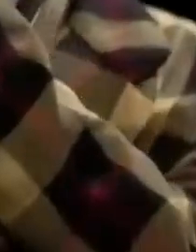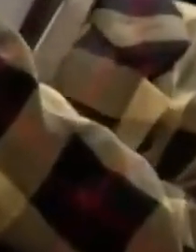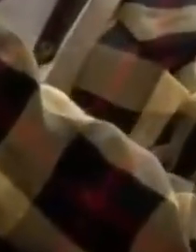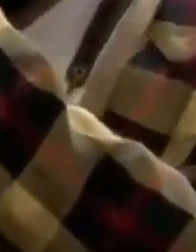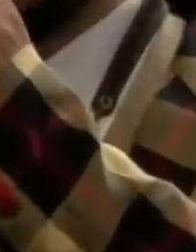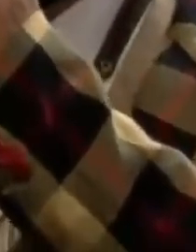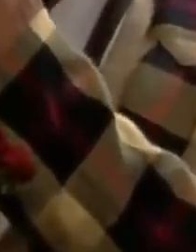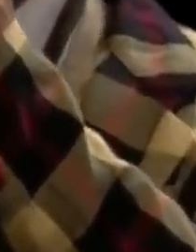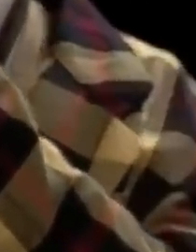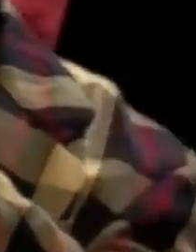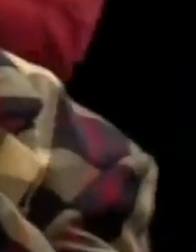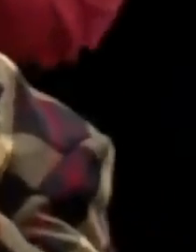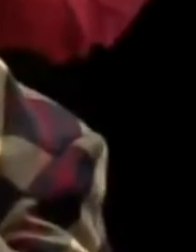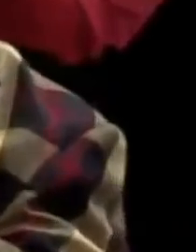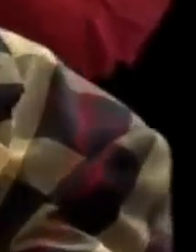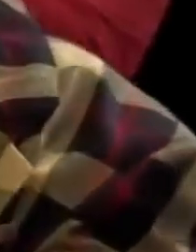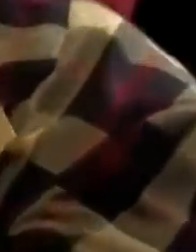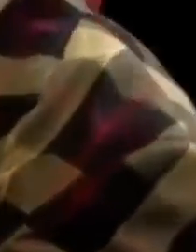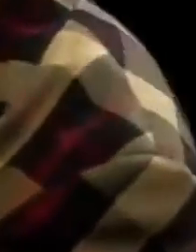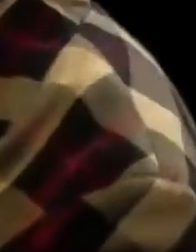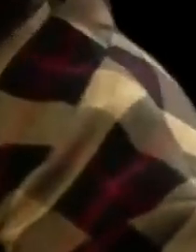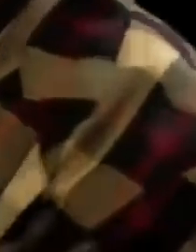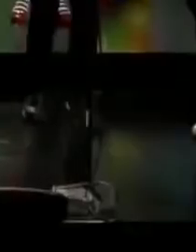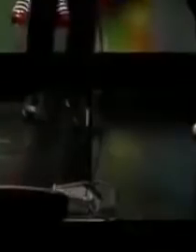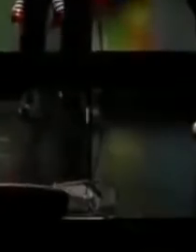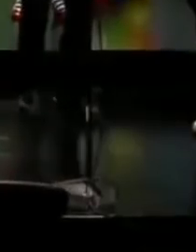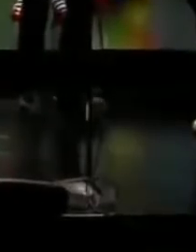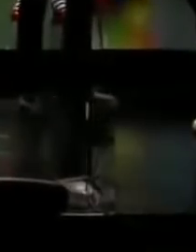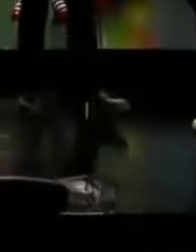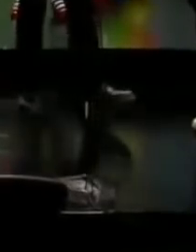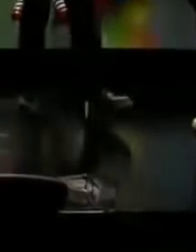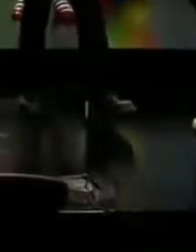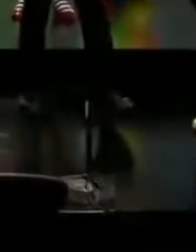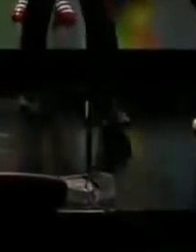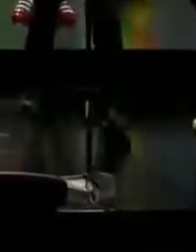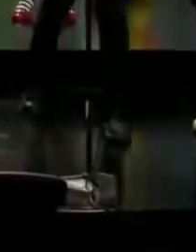que no ves que el sol se ha escondido. ¡Driciclo!